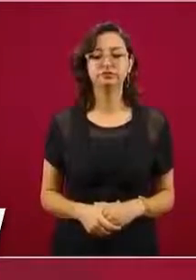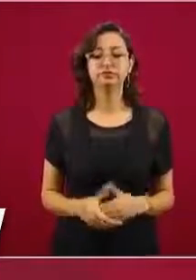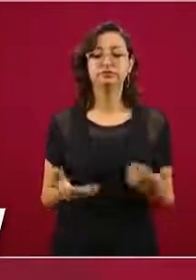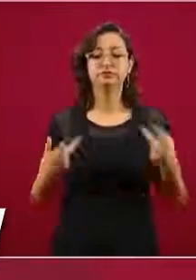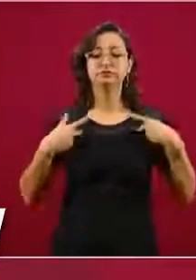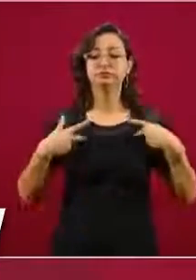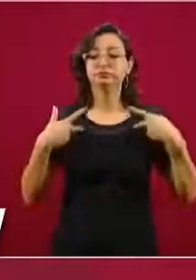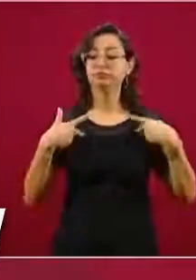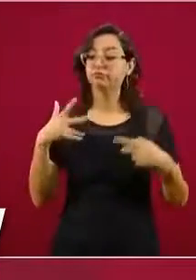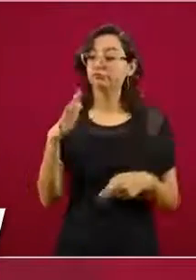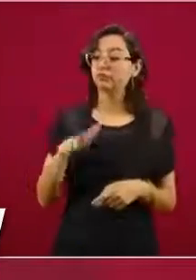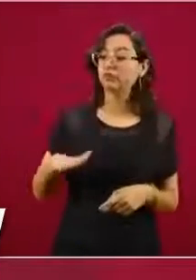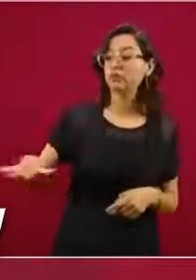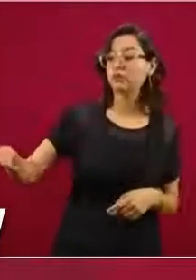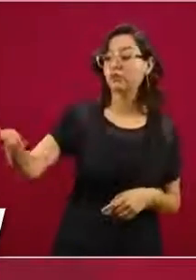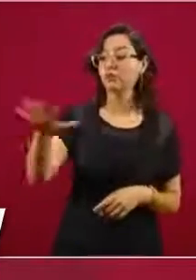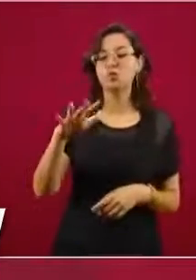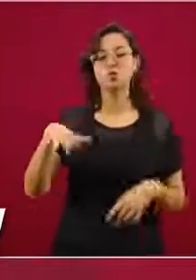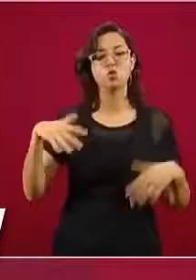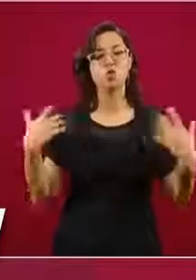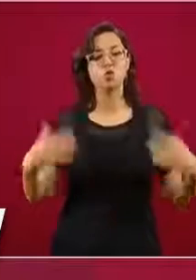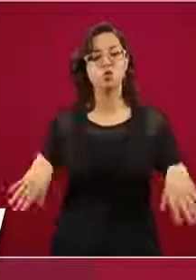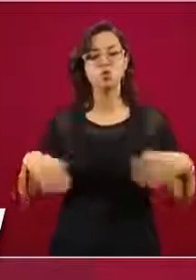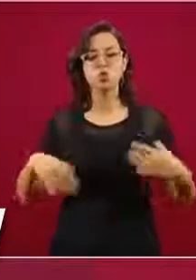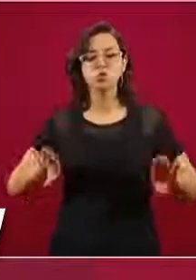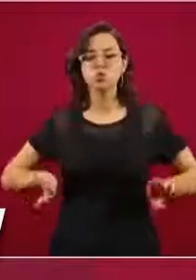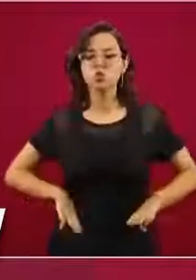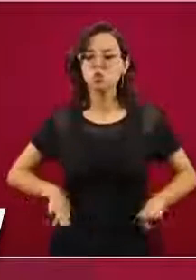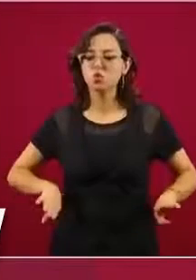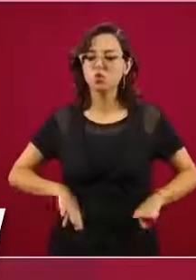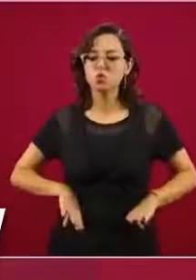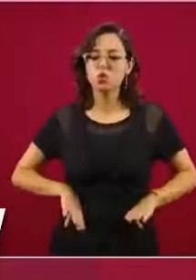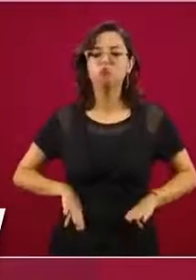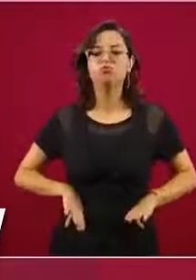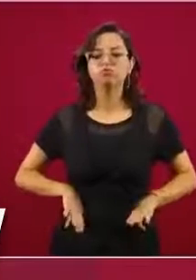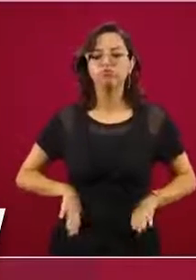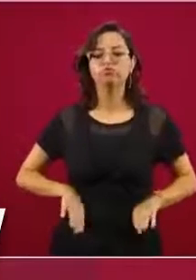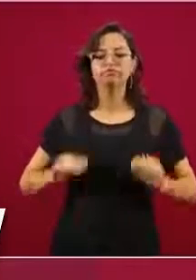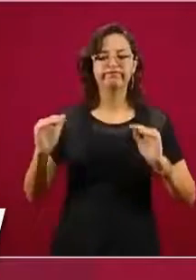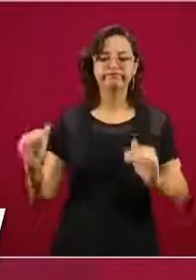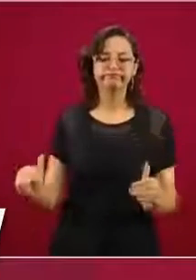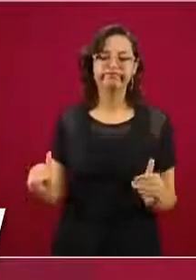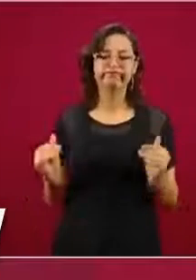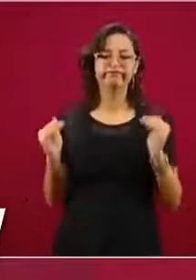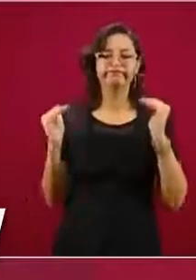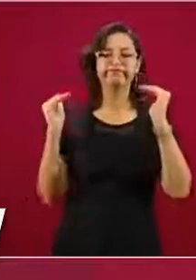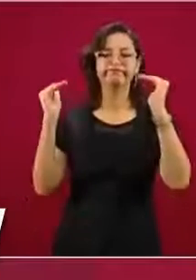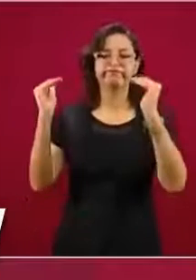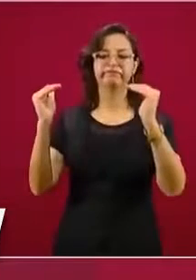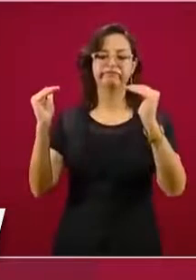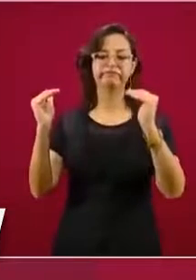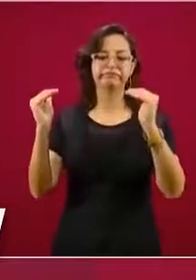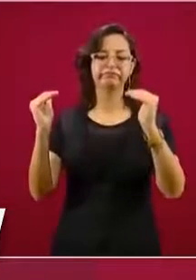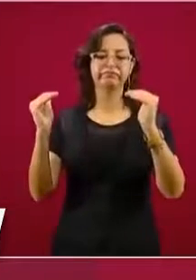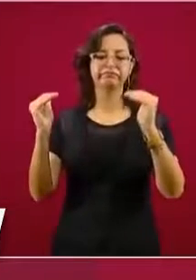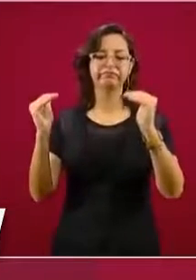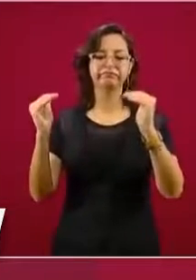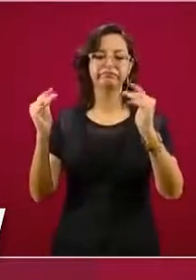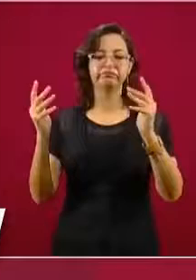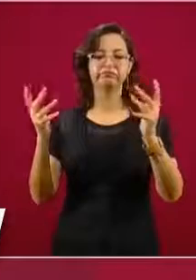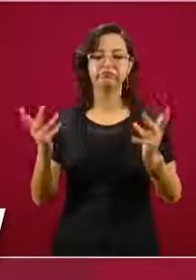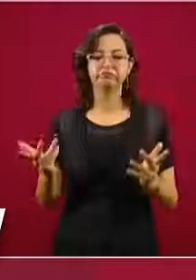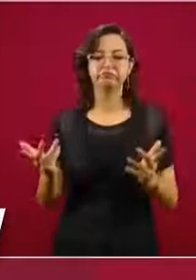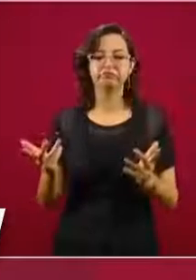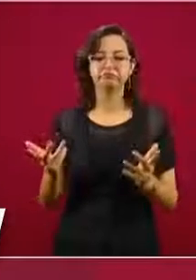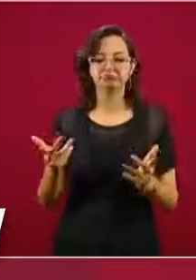pueblo el mexicano para poder